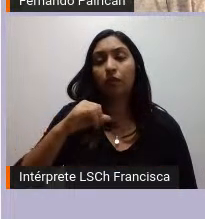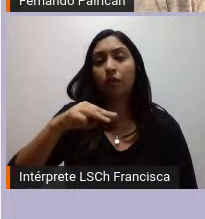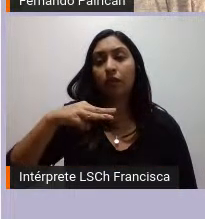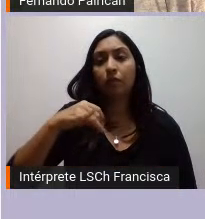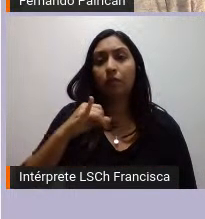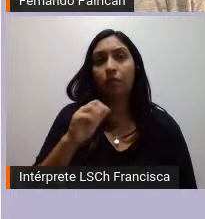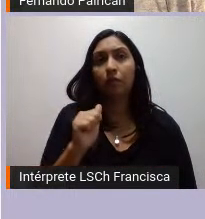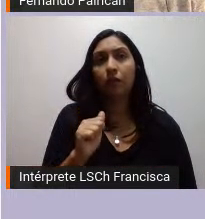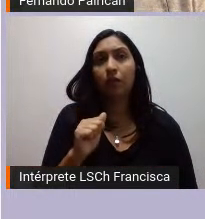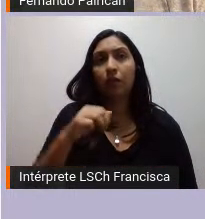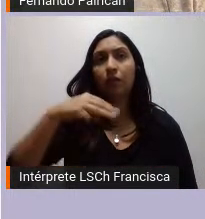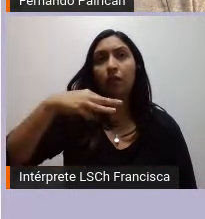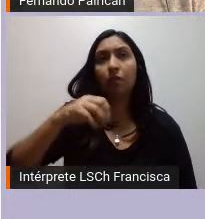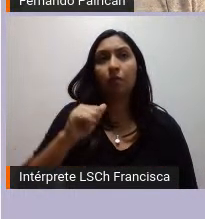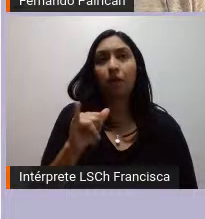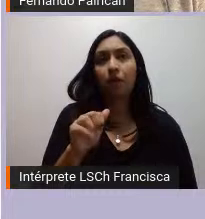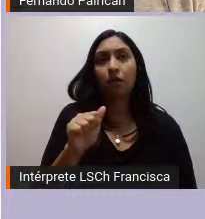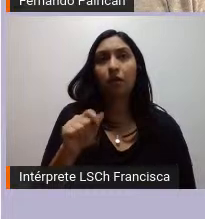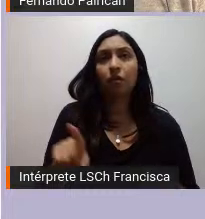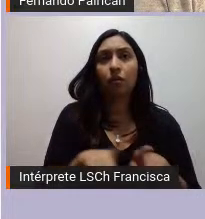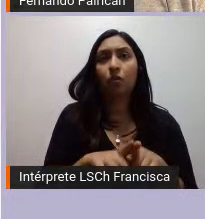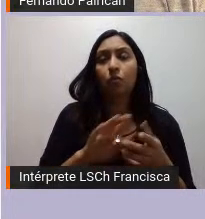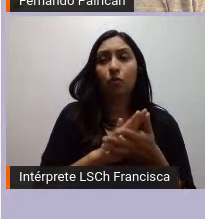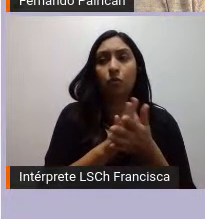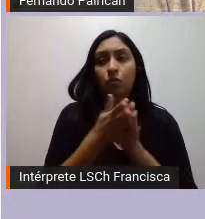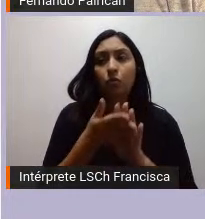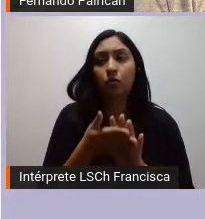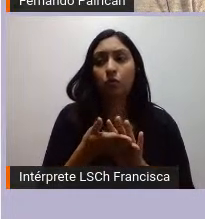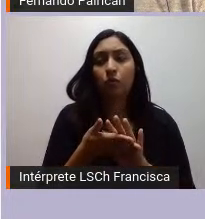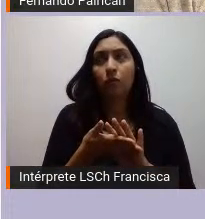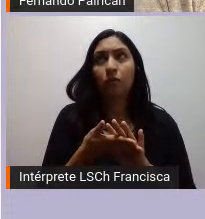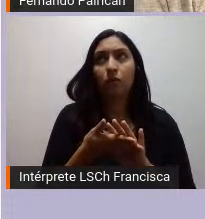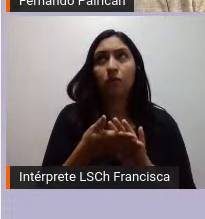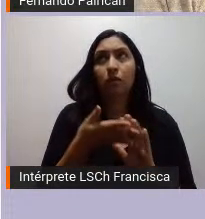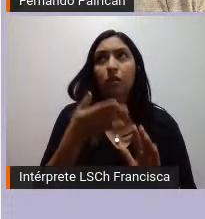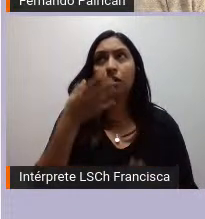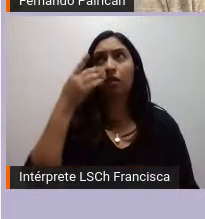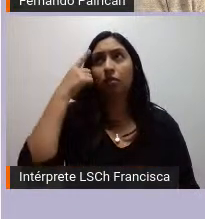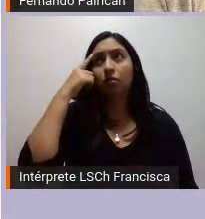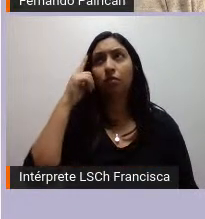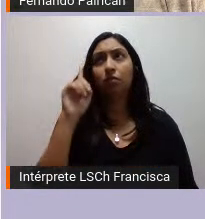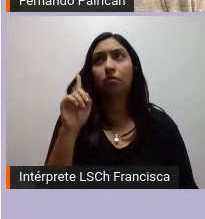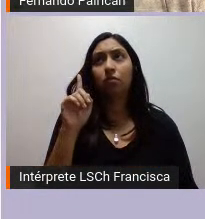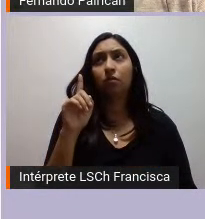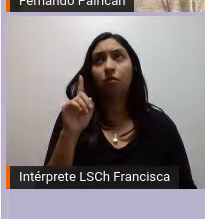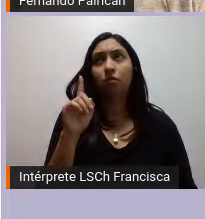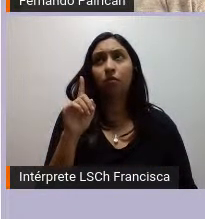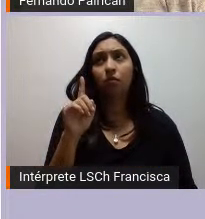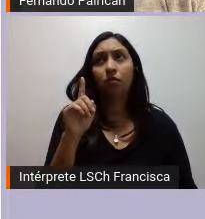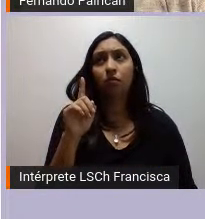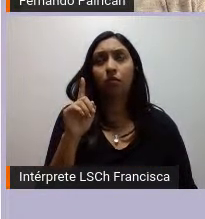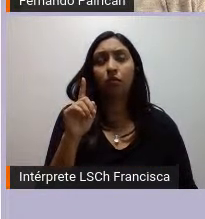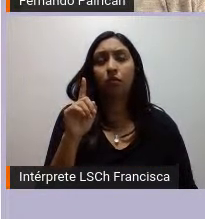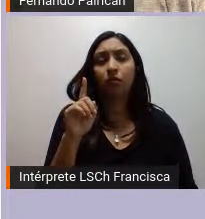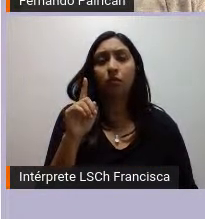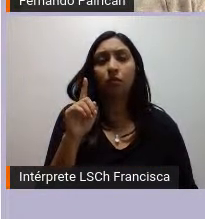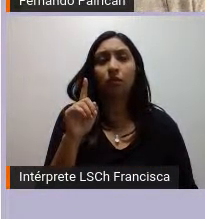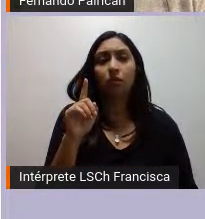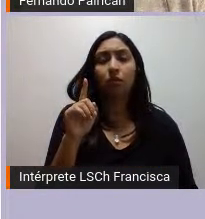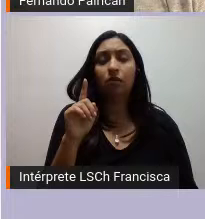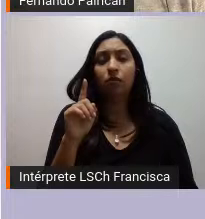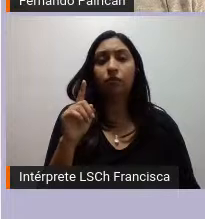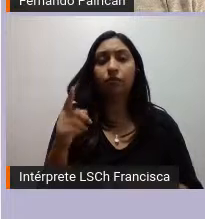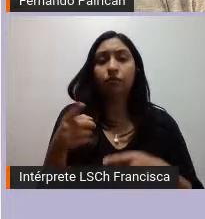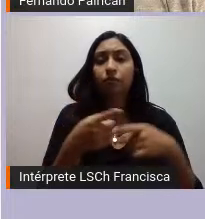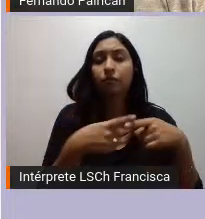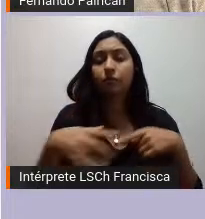maya como un todo pero más allá de ello es que esta movilización de la sociedad maya